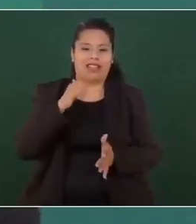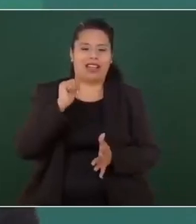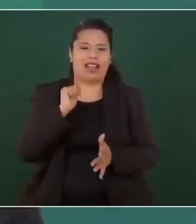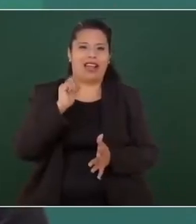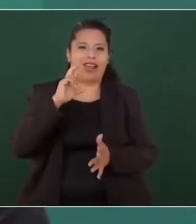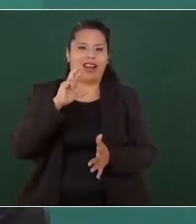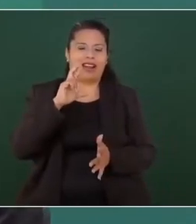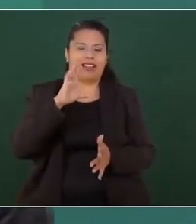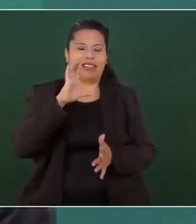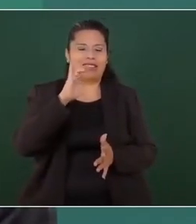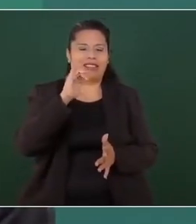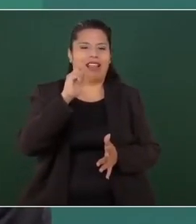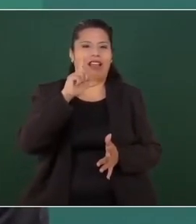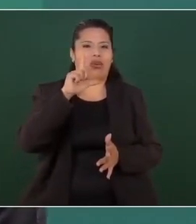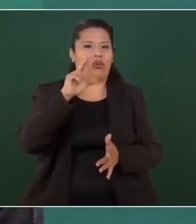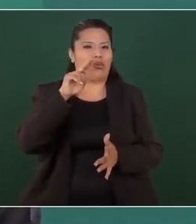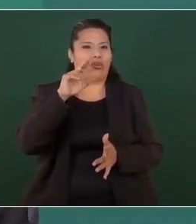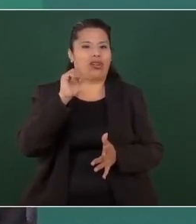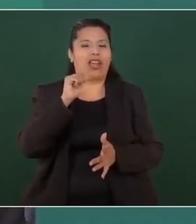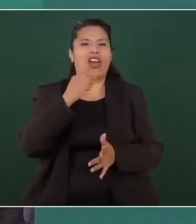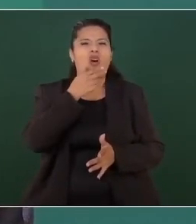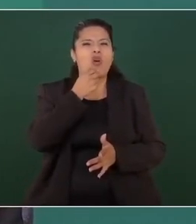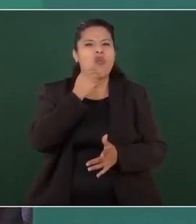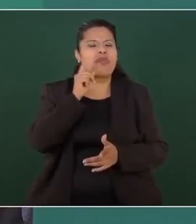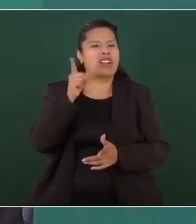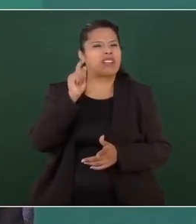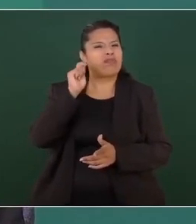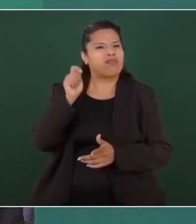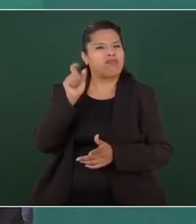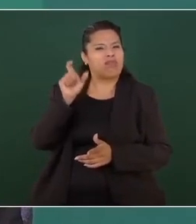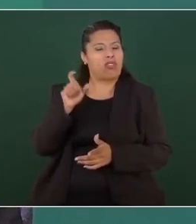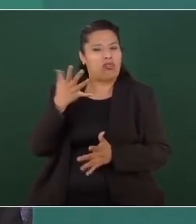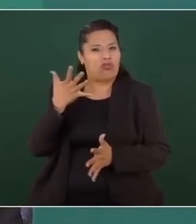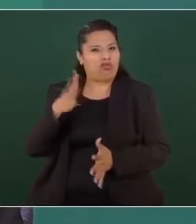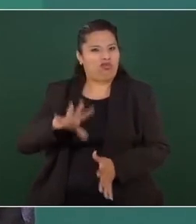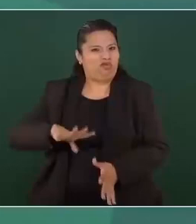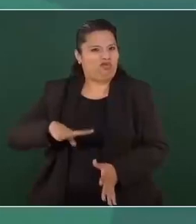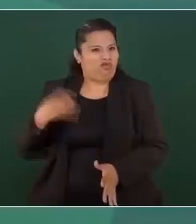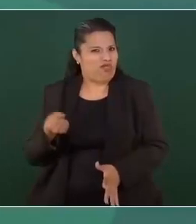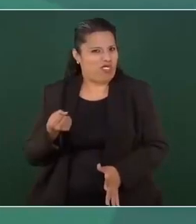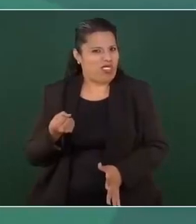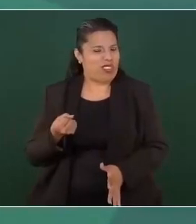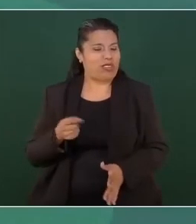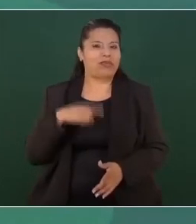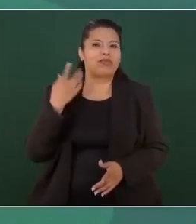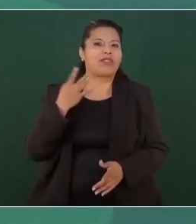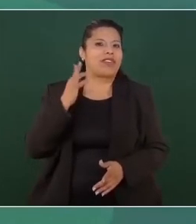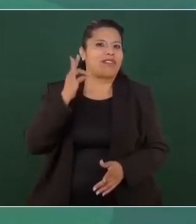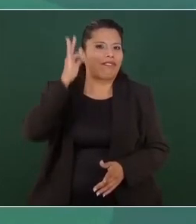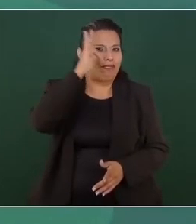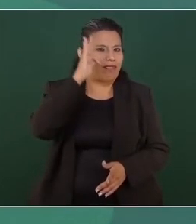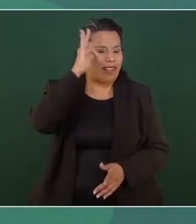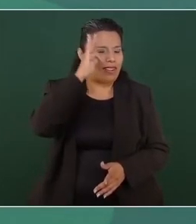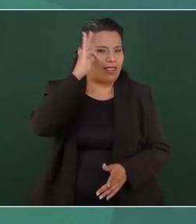hombre fuerte de Felipe Calderón,